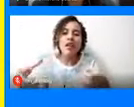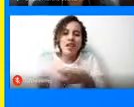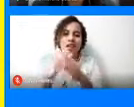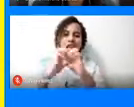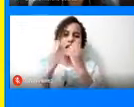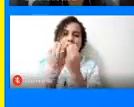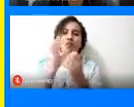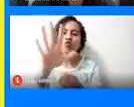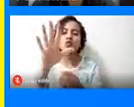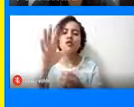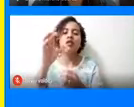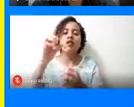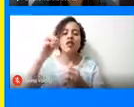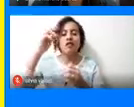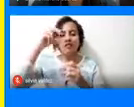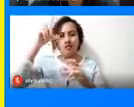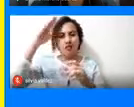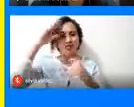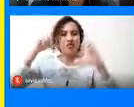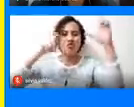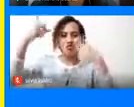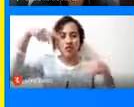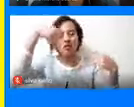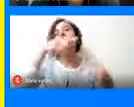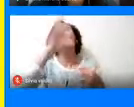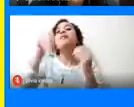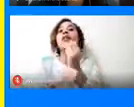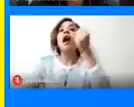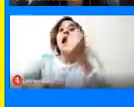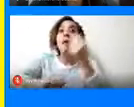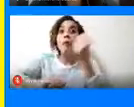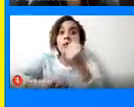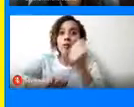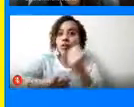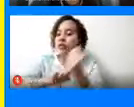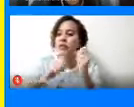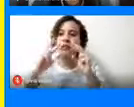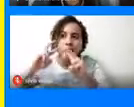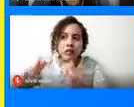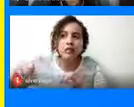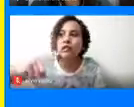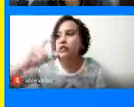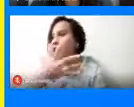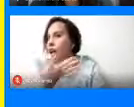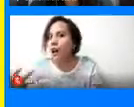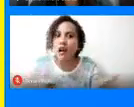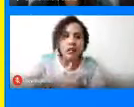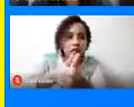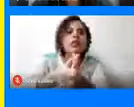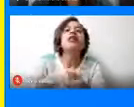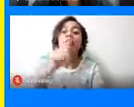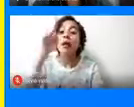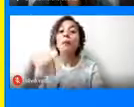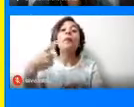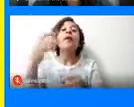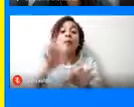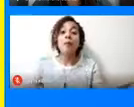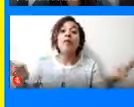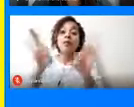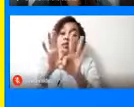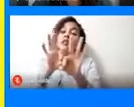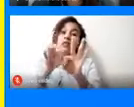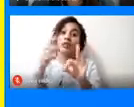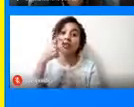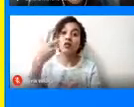policía de turismo, apoyar las investigaciones que se requieran y, digamos que es muy importante resaltar la